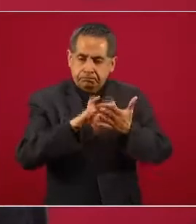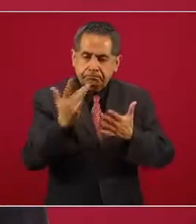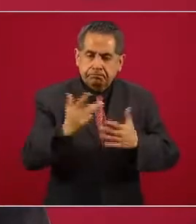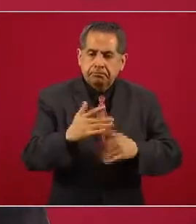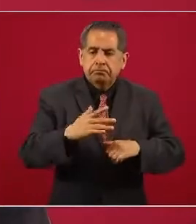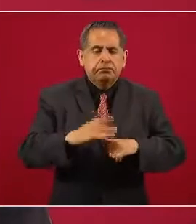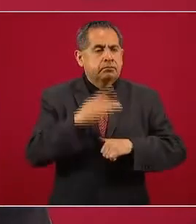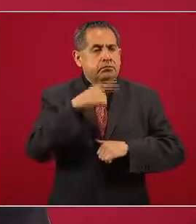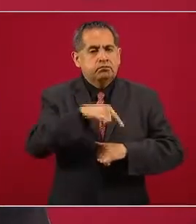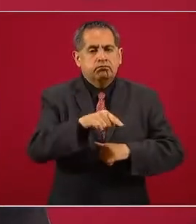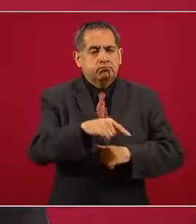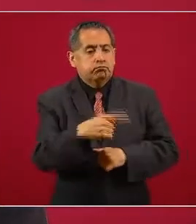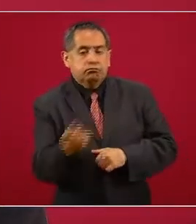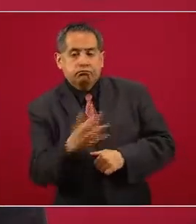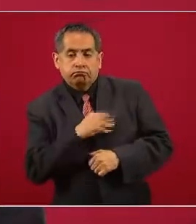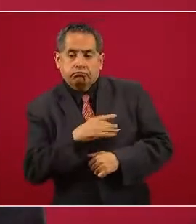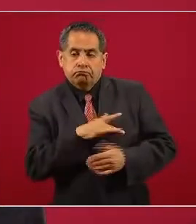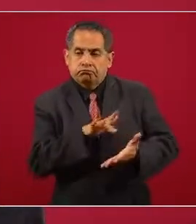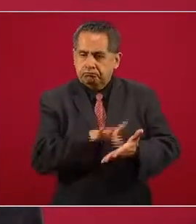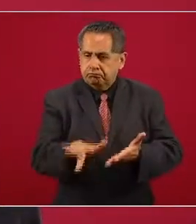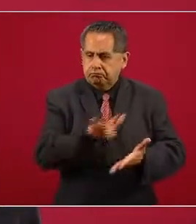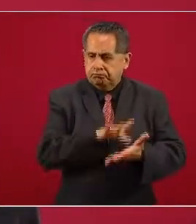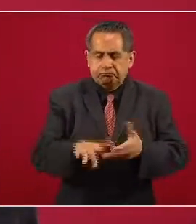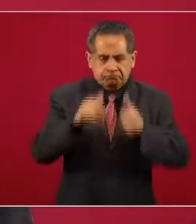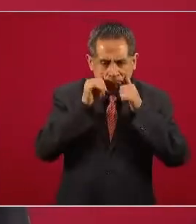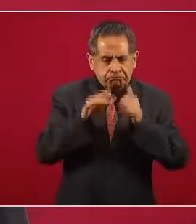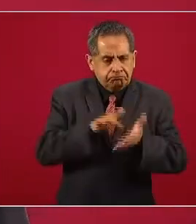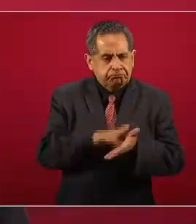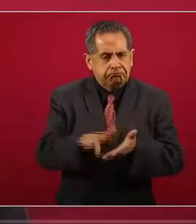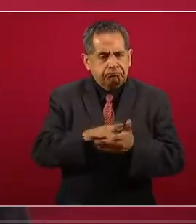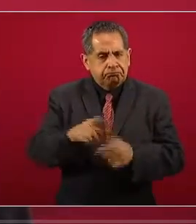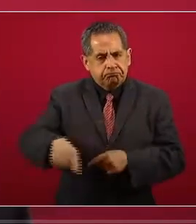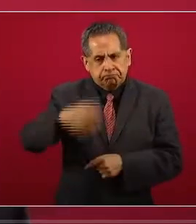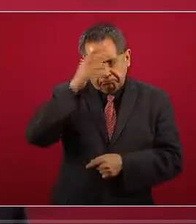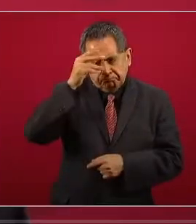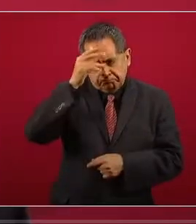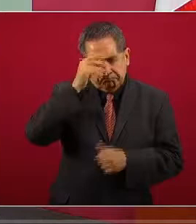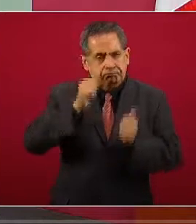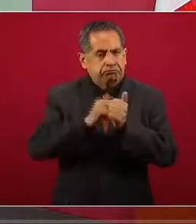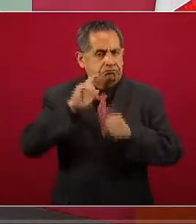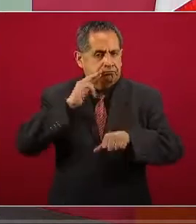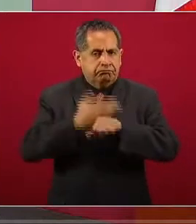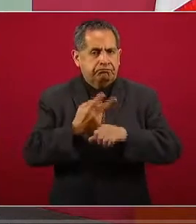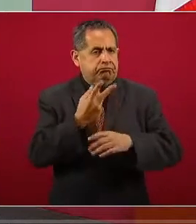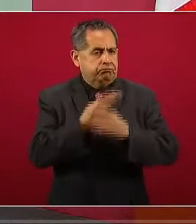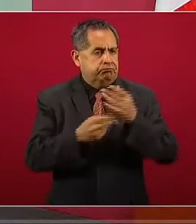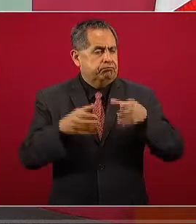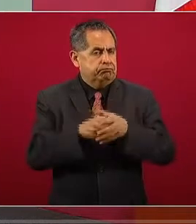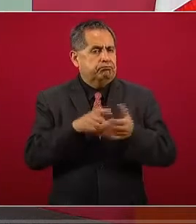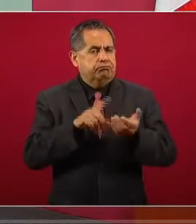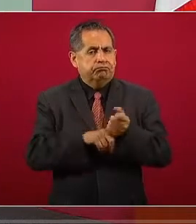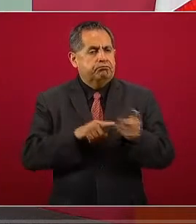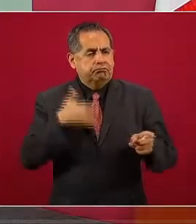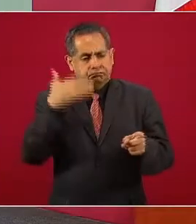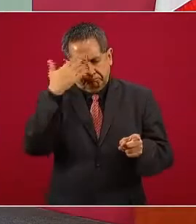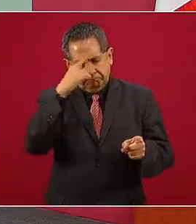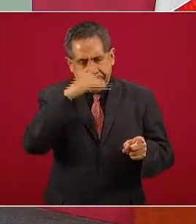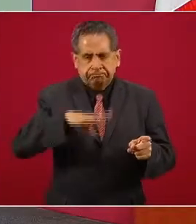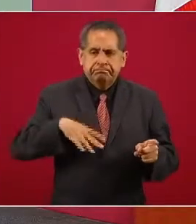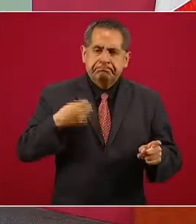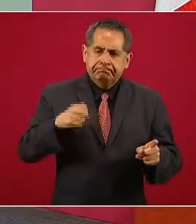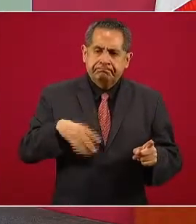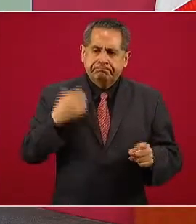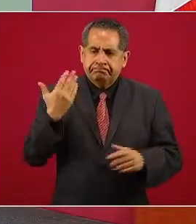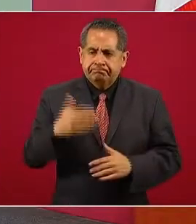apoyar el aprendizaje de sus hijas e hijos y ser corresponsables con su educación. Sabemos de sus sacrificios.